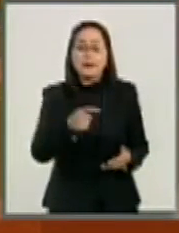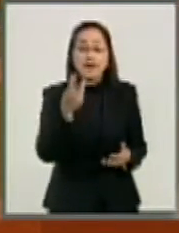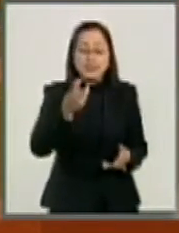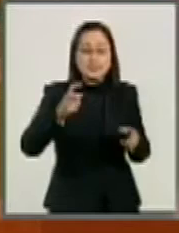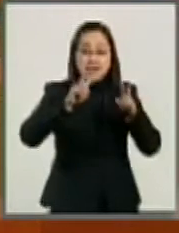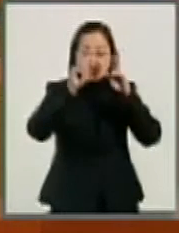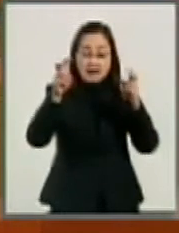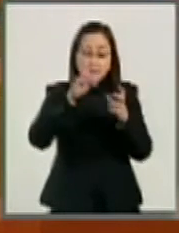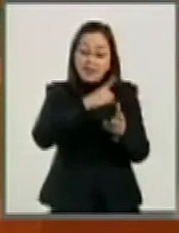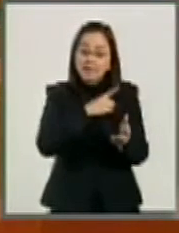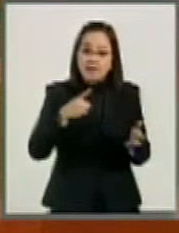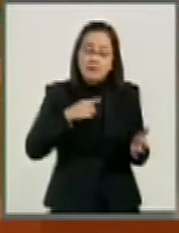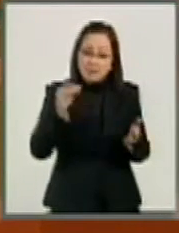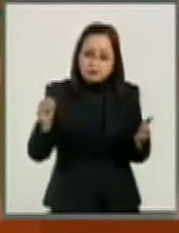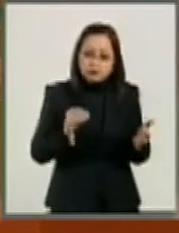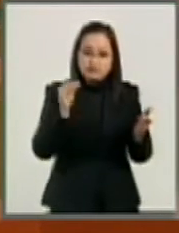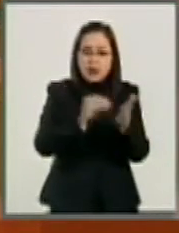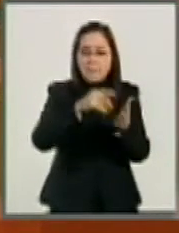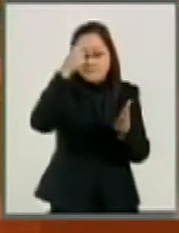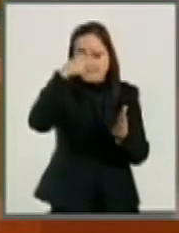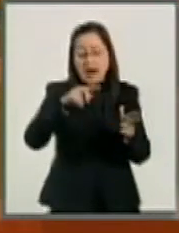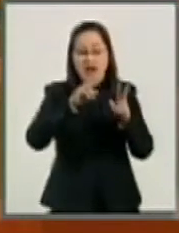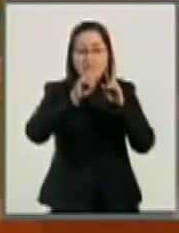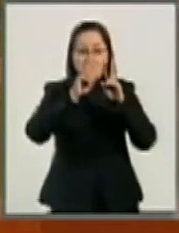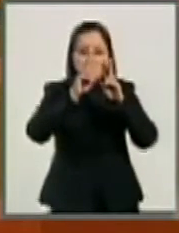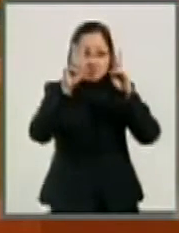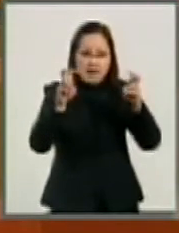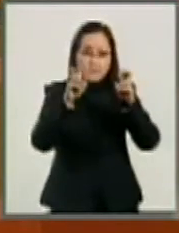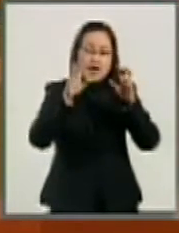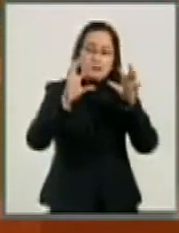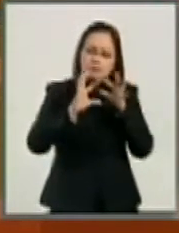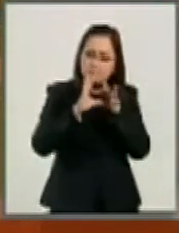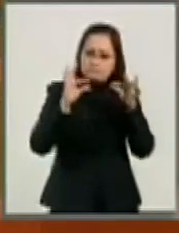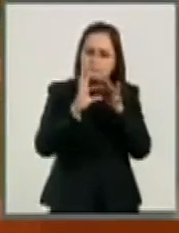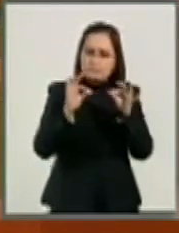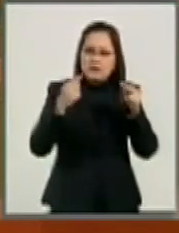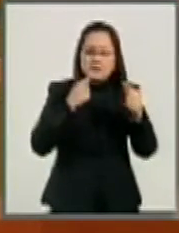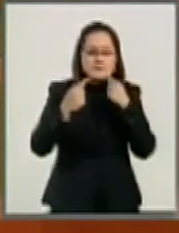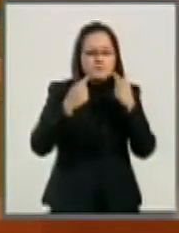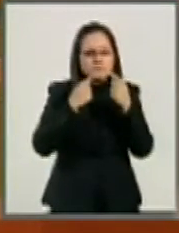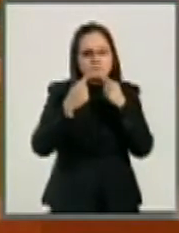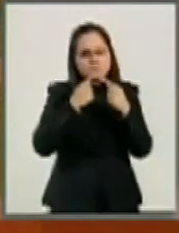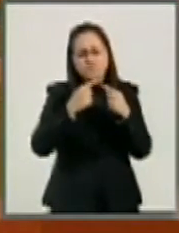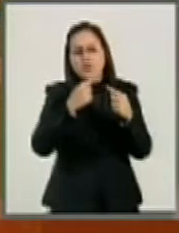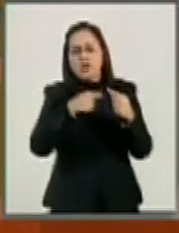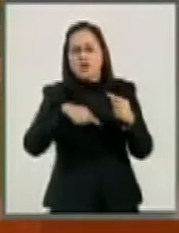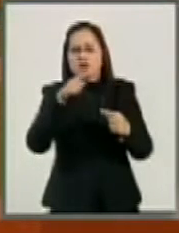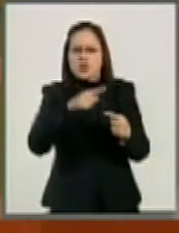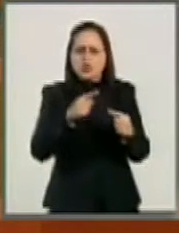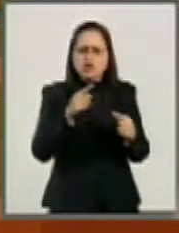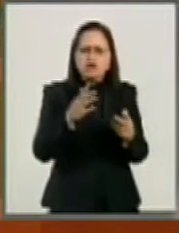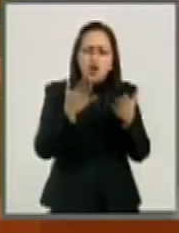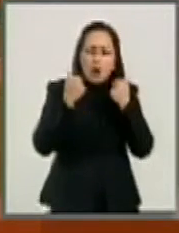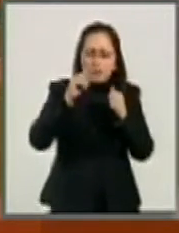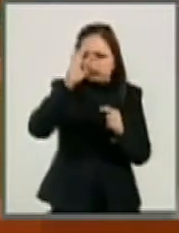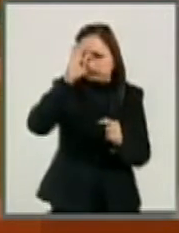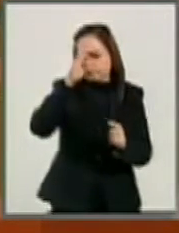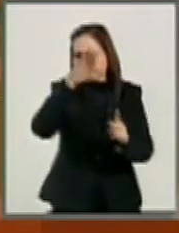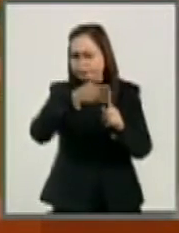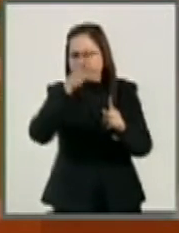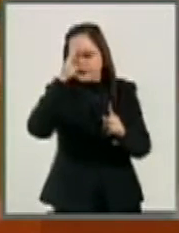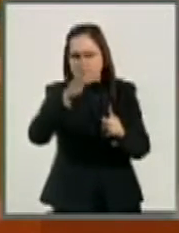en el centro de la discusión pública, de manera seria, sin sesgos ideológicos, sin